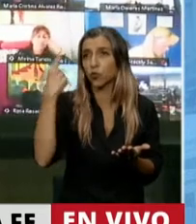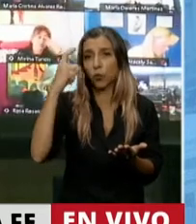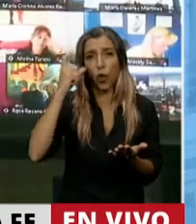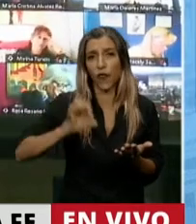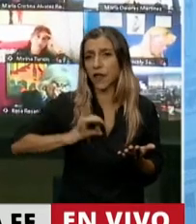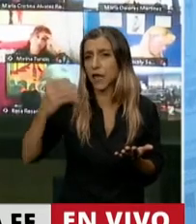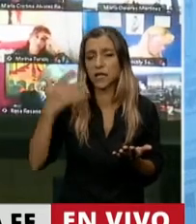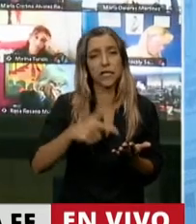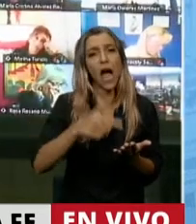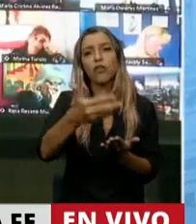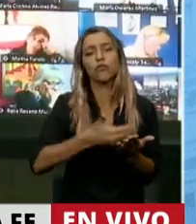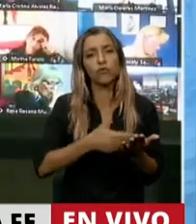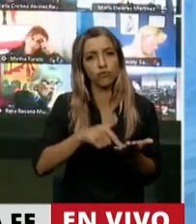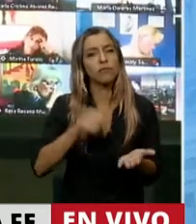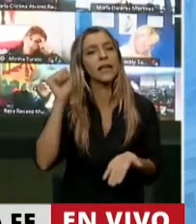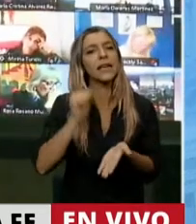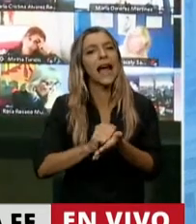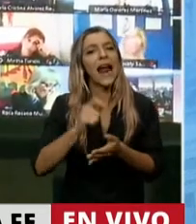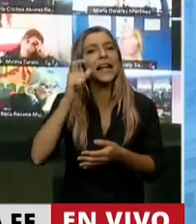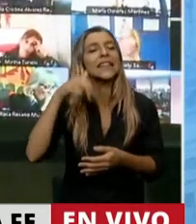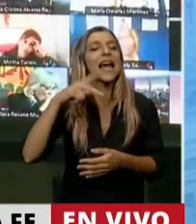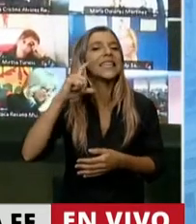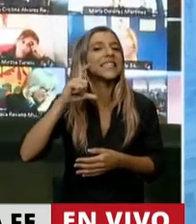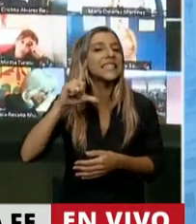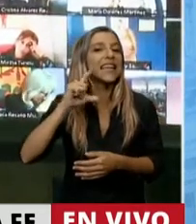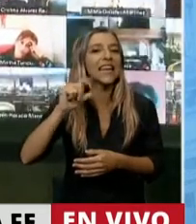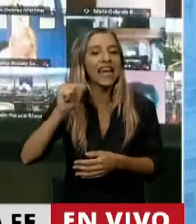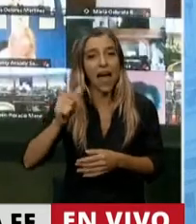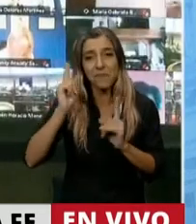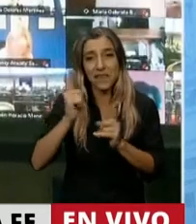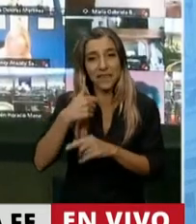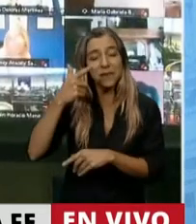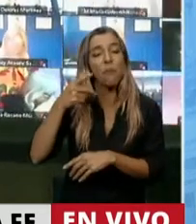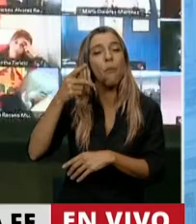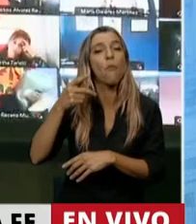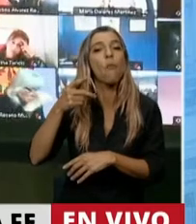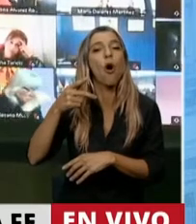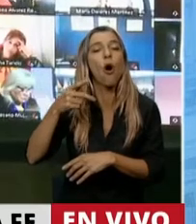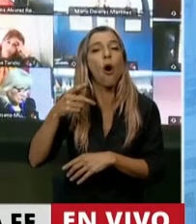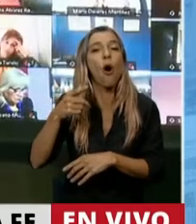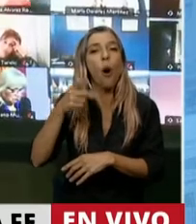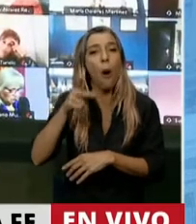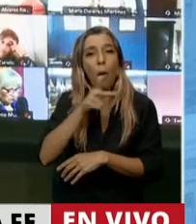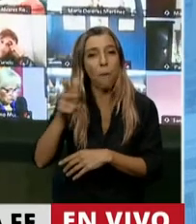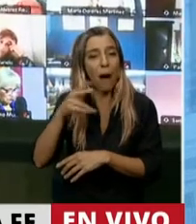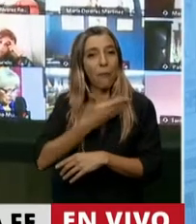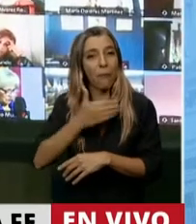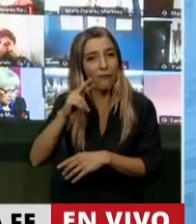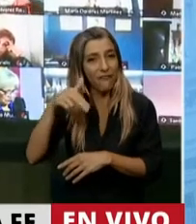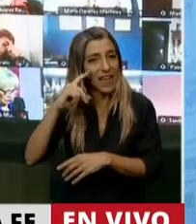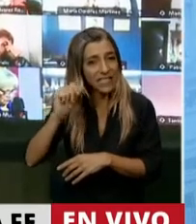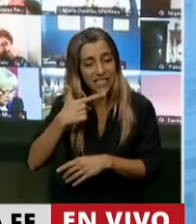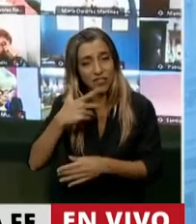que es laudato así, la carta encíclica, documento del Papa Francisco. Y él tiene tres definiciones.